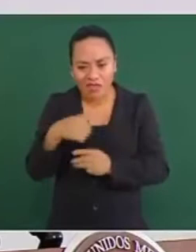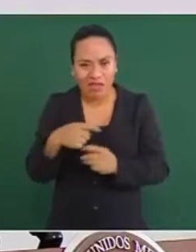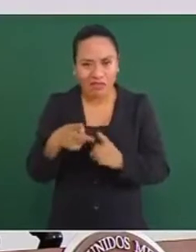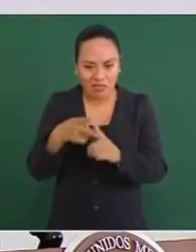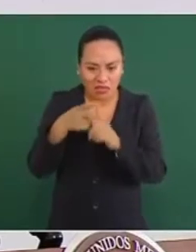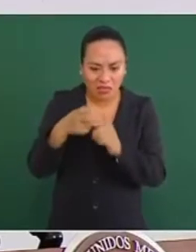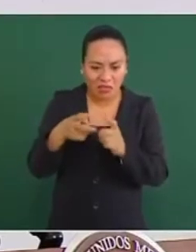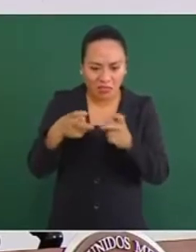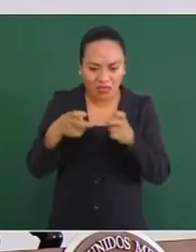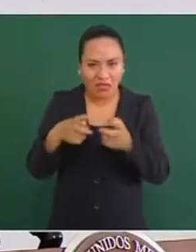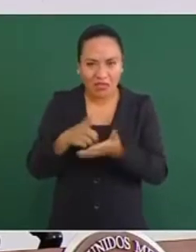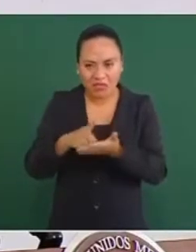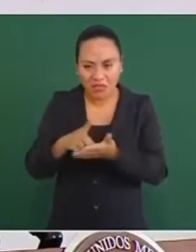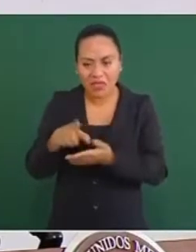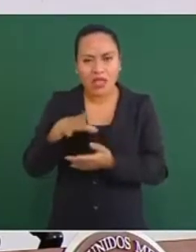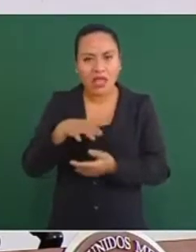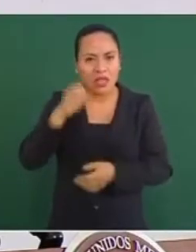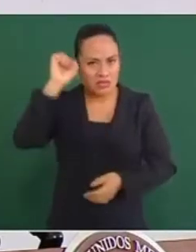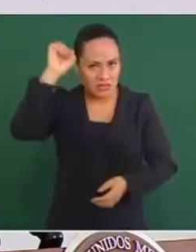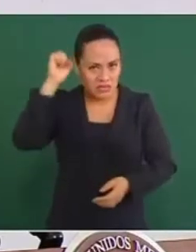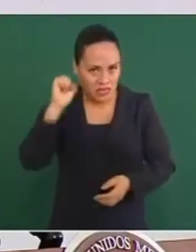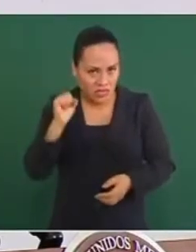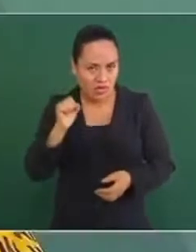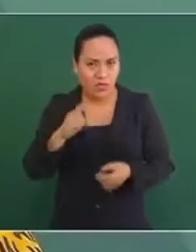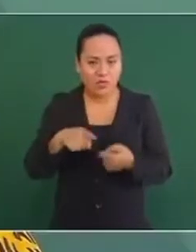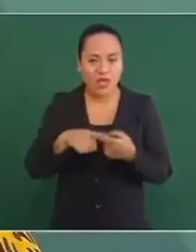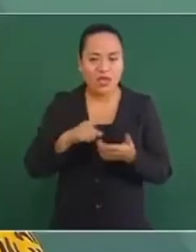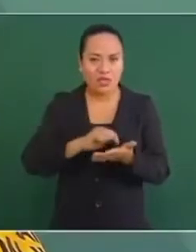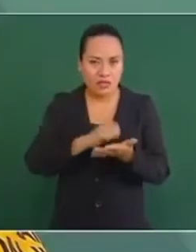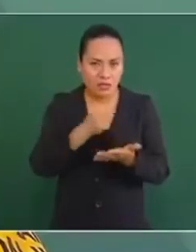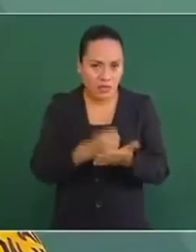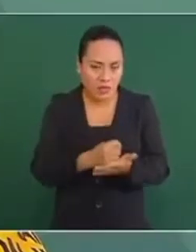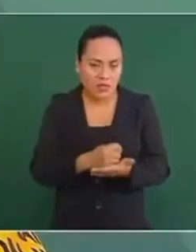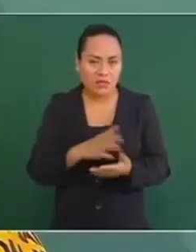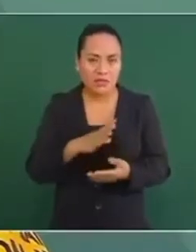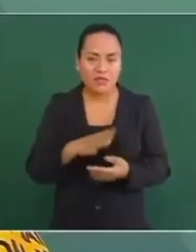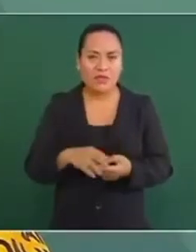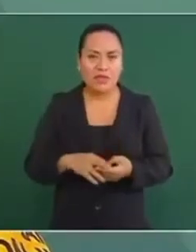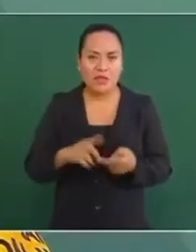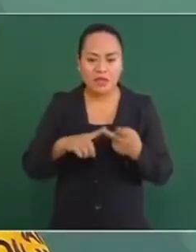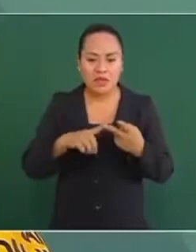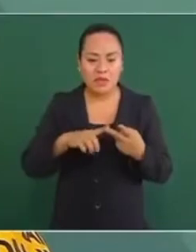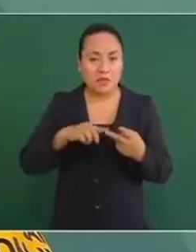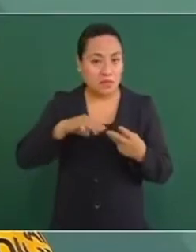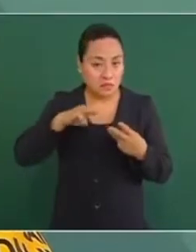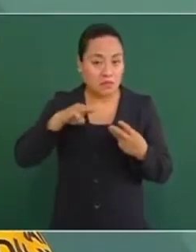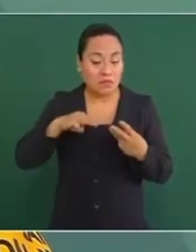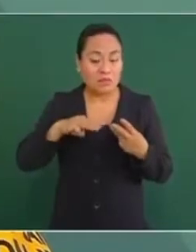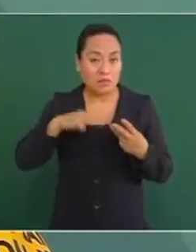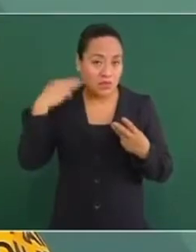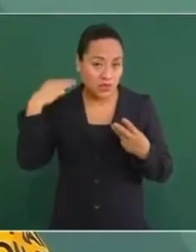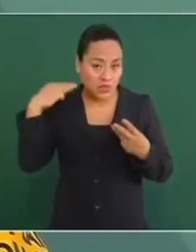Mencionaría Sinaloa, Tamaulipas, Michoacán,